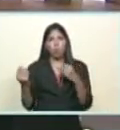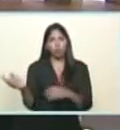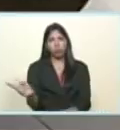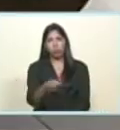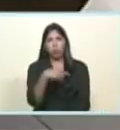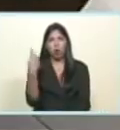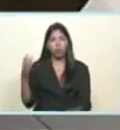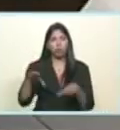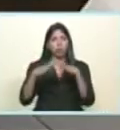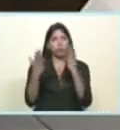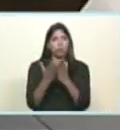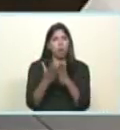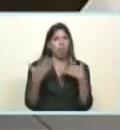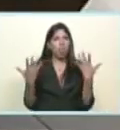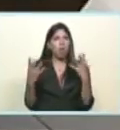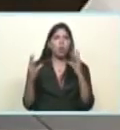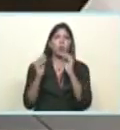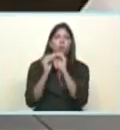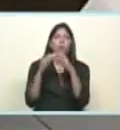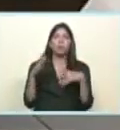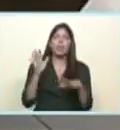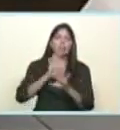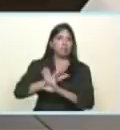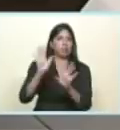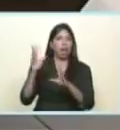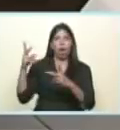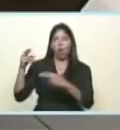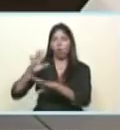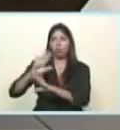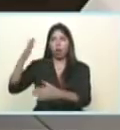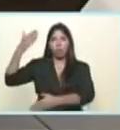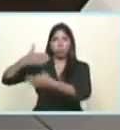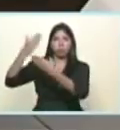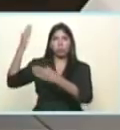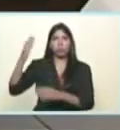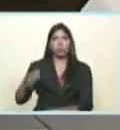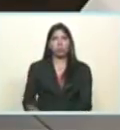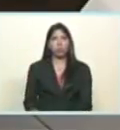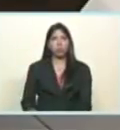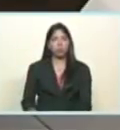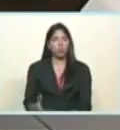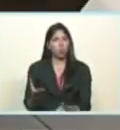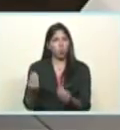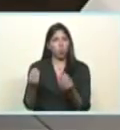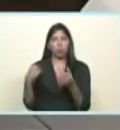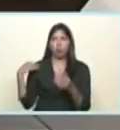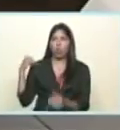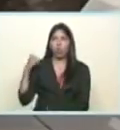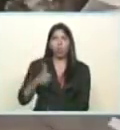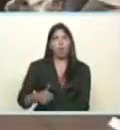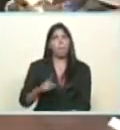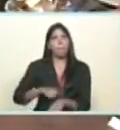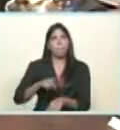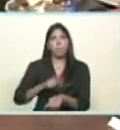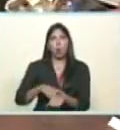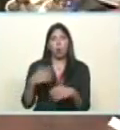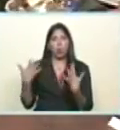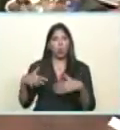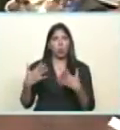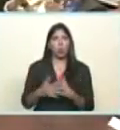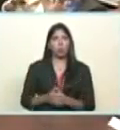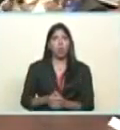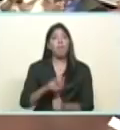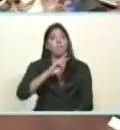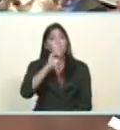entero en una sola voz dijo, no más bloqueo contra Cuba, basta de este criminal, bloqueo de esta criminal persecución contra Cuba. Y